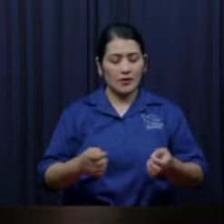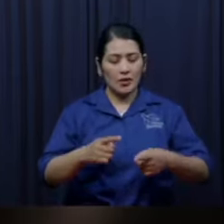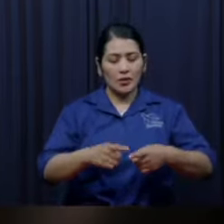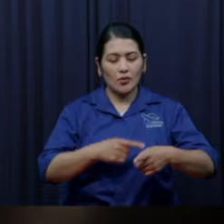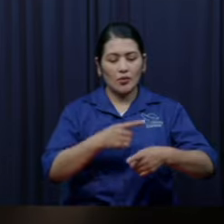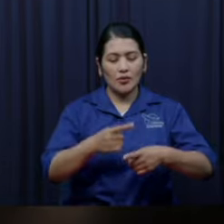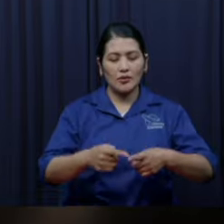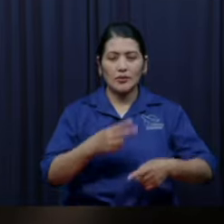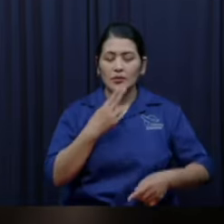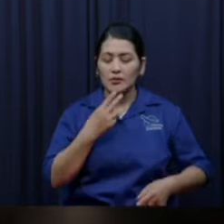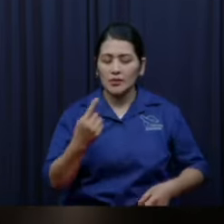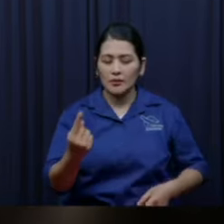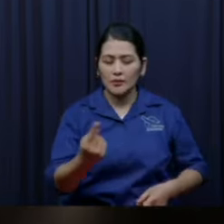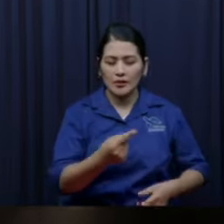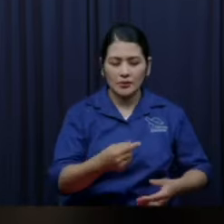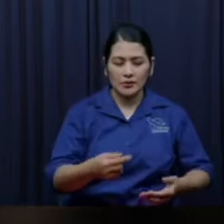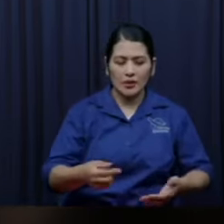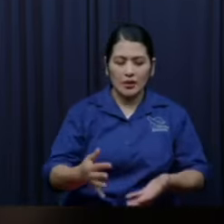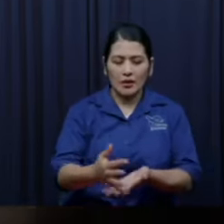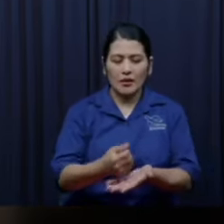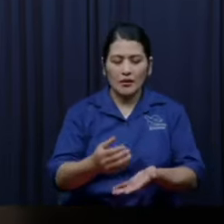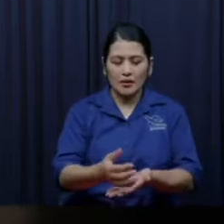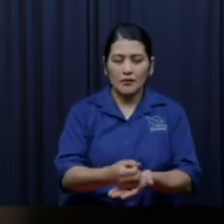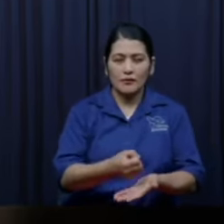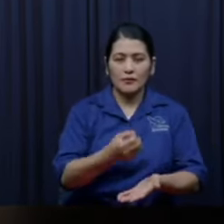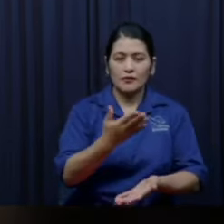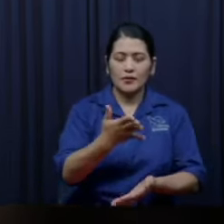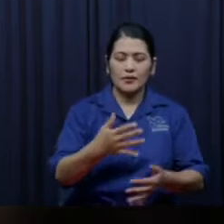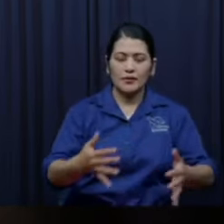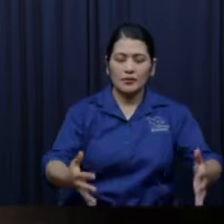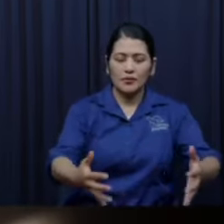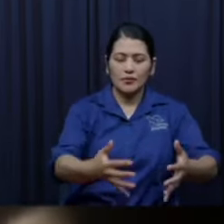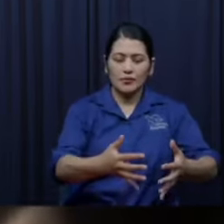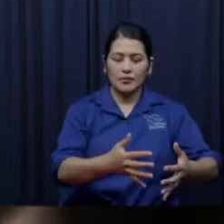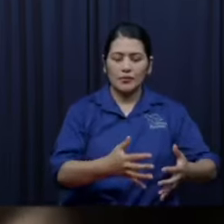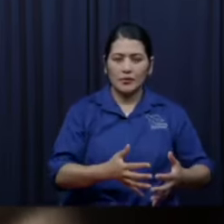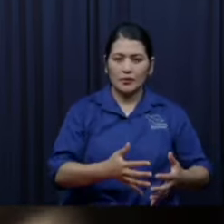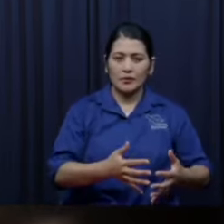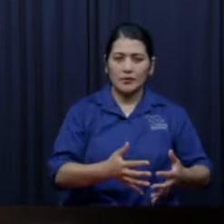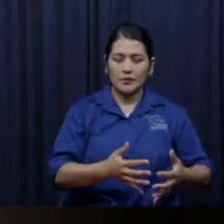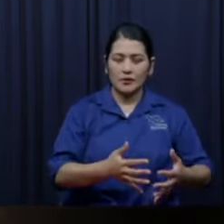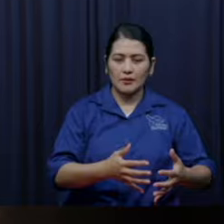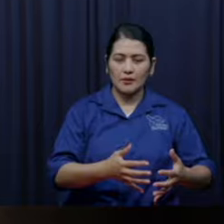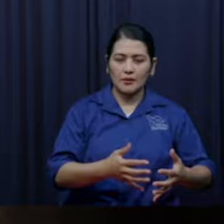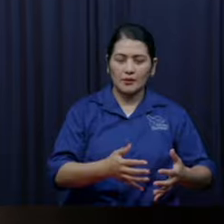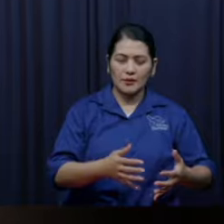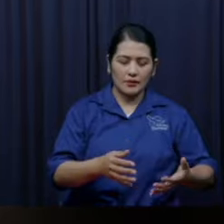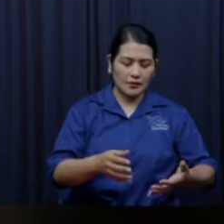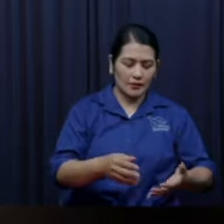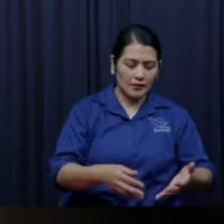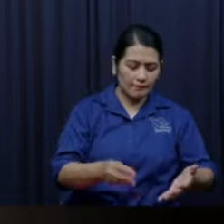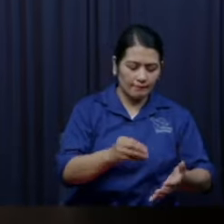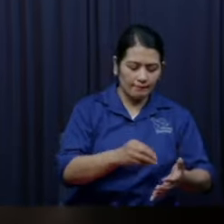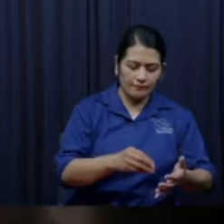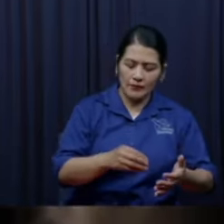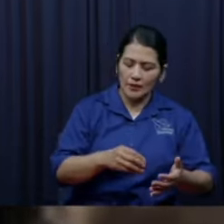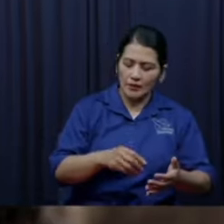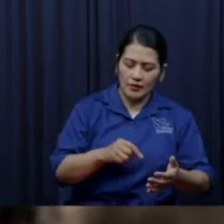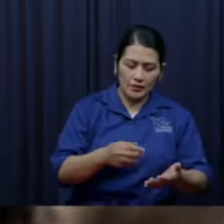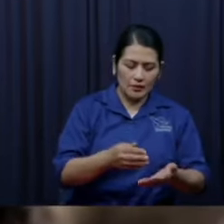le dijeron hermano ¿por qué dio tanto? entonces él dijo estos hermanos son tan pobres